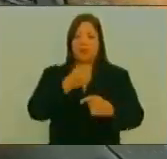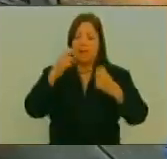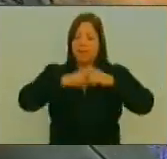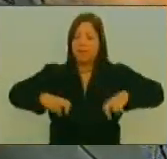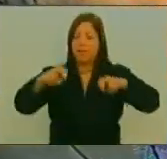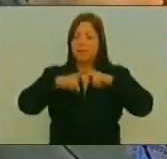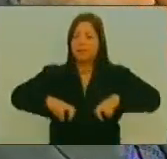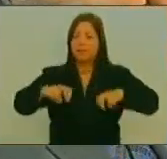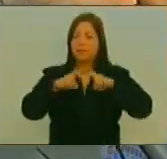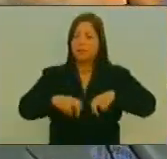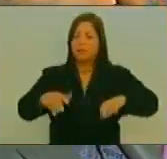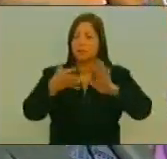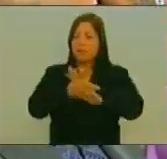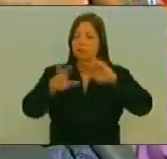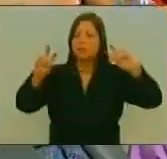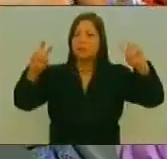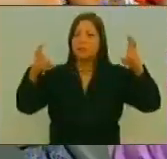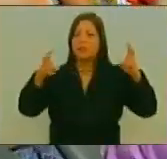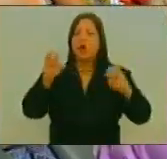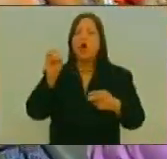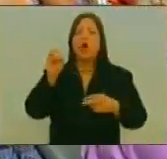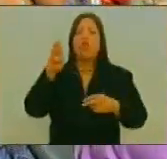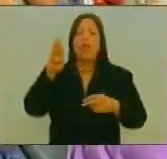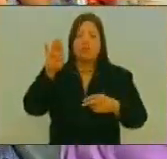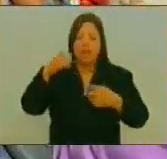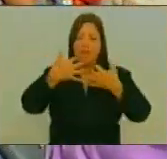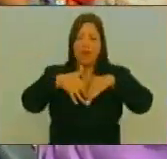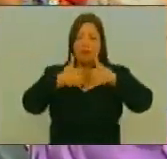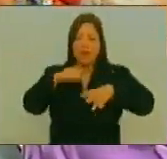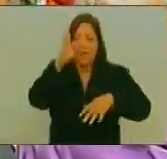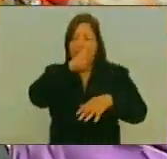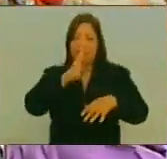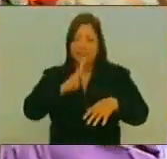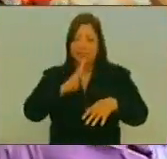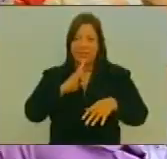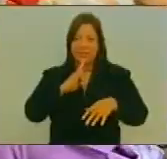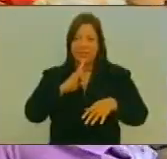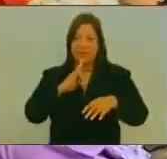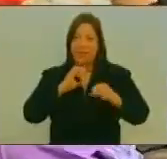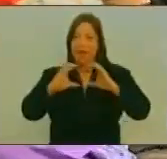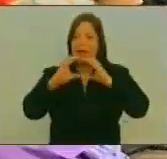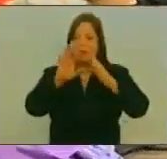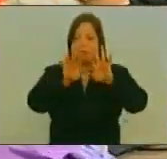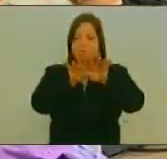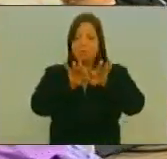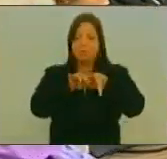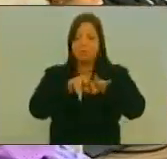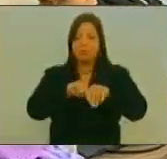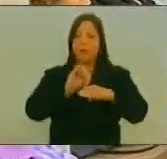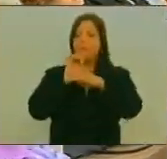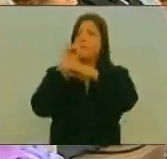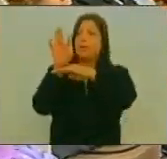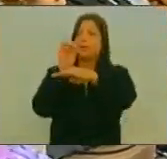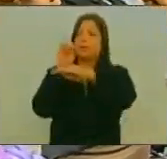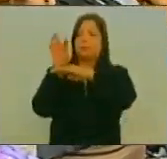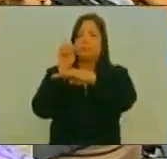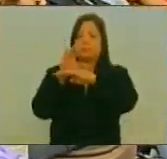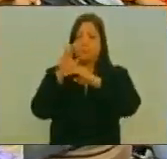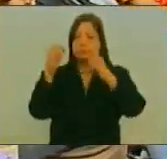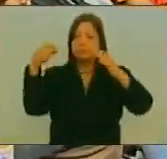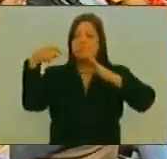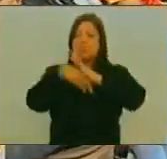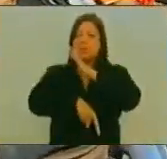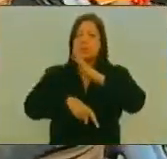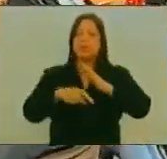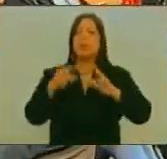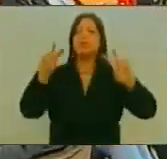investigaciones Correspondientes Al caso de Brecht Estableciéndose Las comunicaciones Necesarias A fin de profundizar